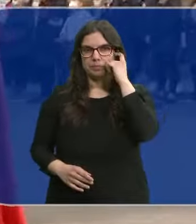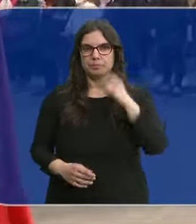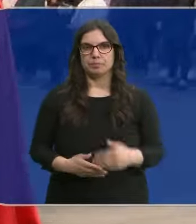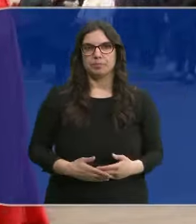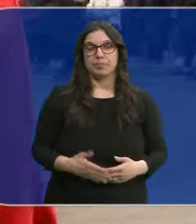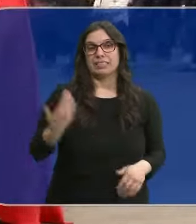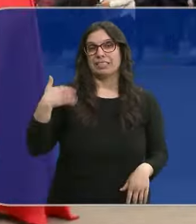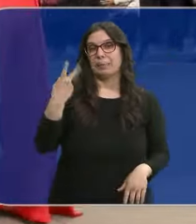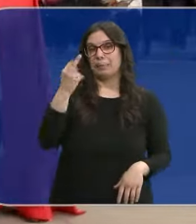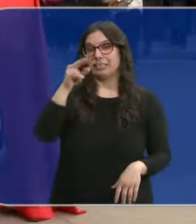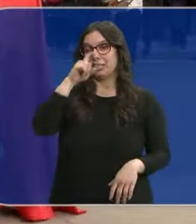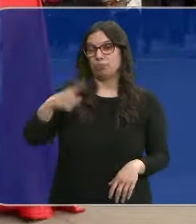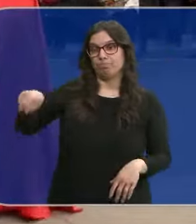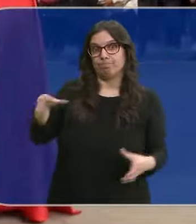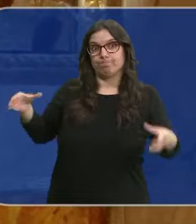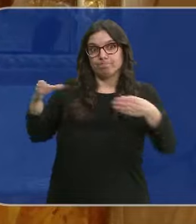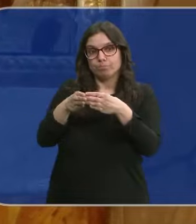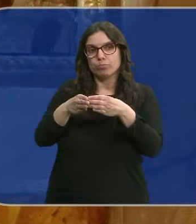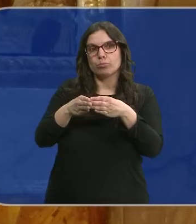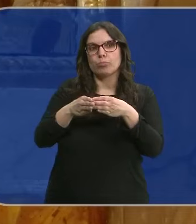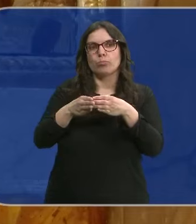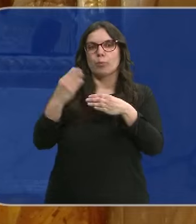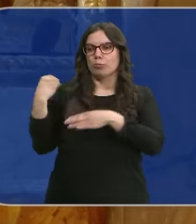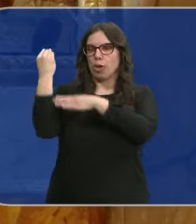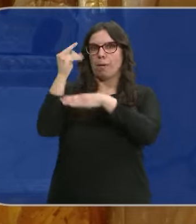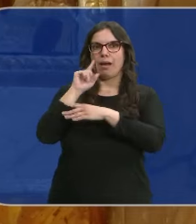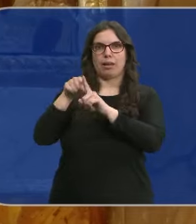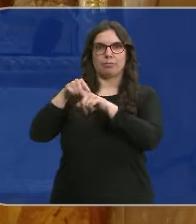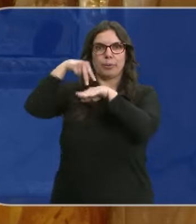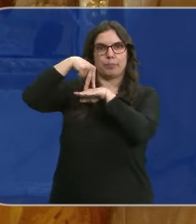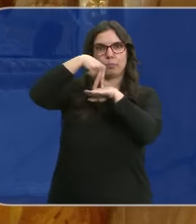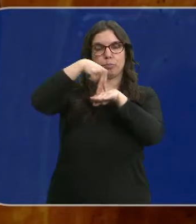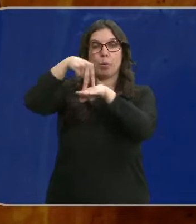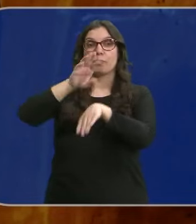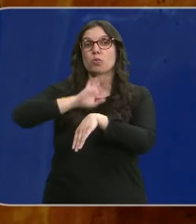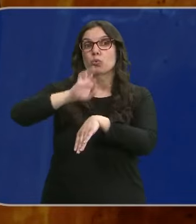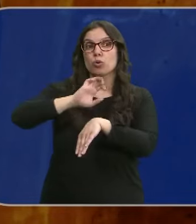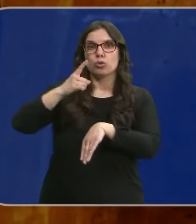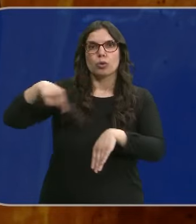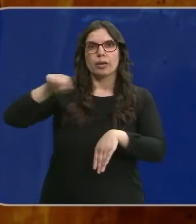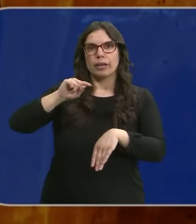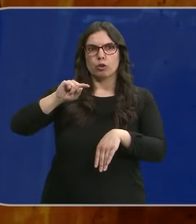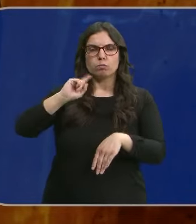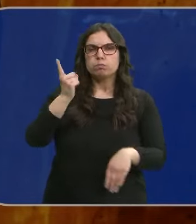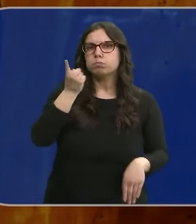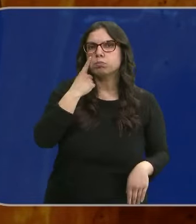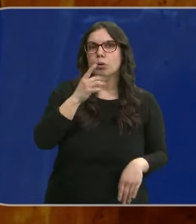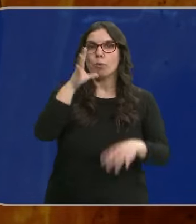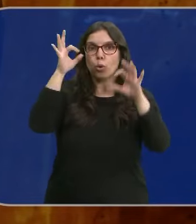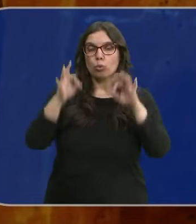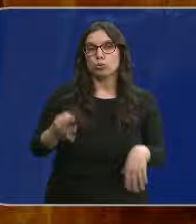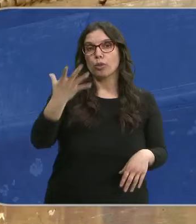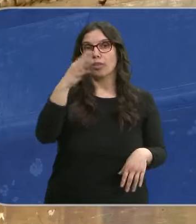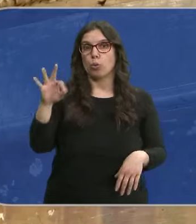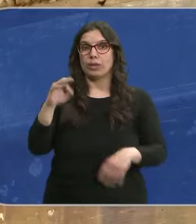Hace dos décadas que la cofradía de la flagelación procesiona esta imagen. Lo curioso es que la recuperaron íntegramente con motivo del 50